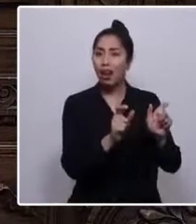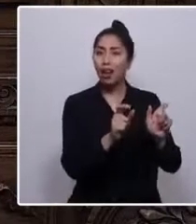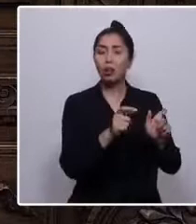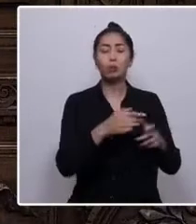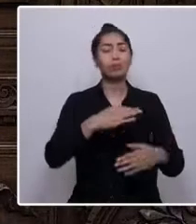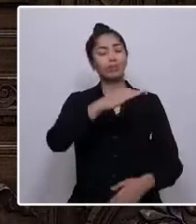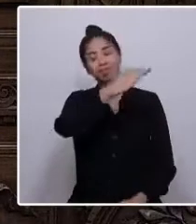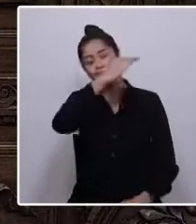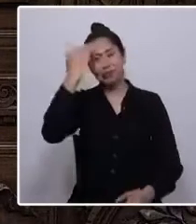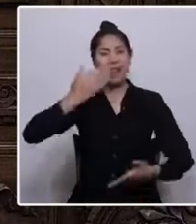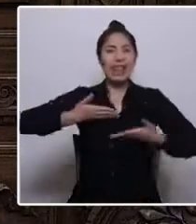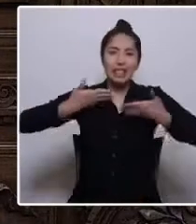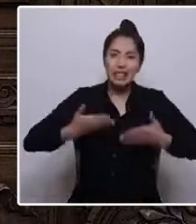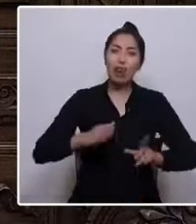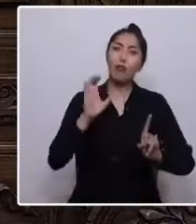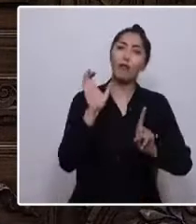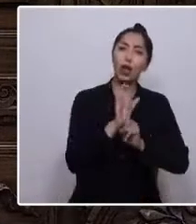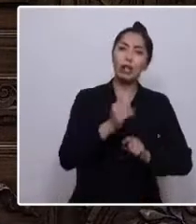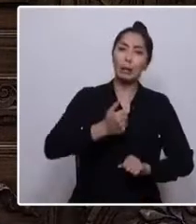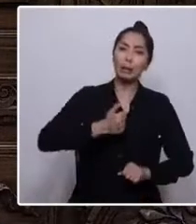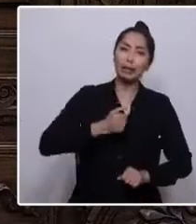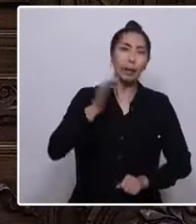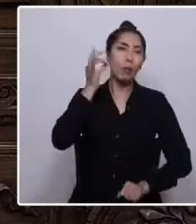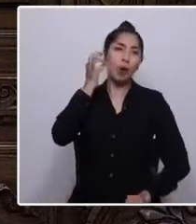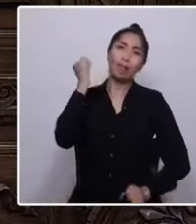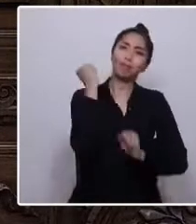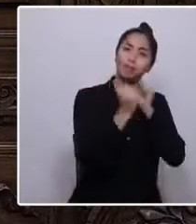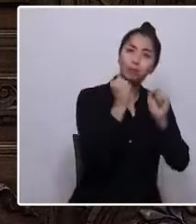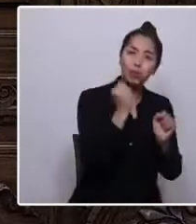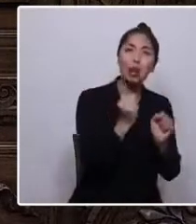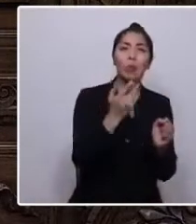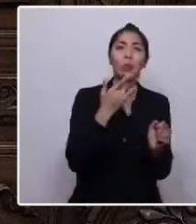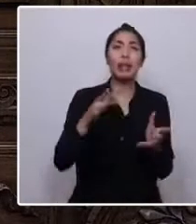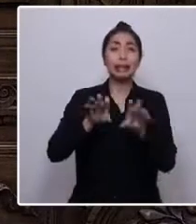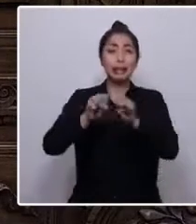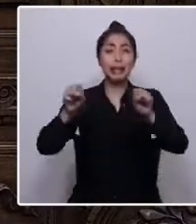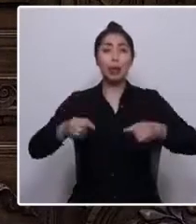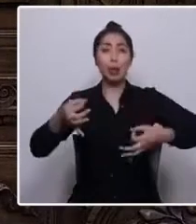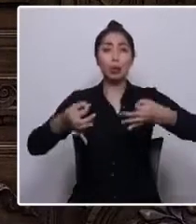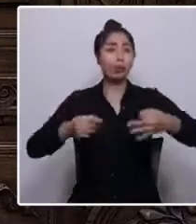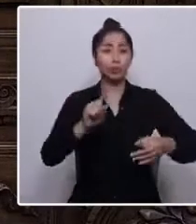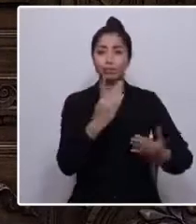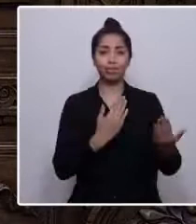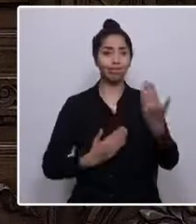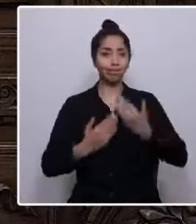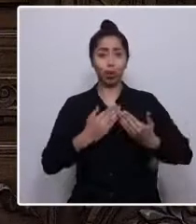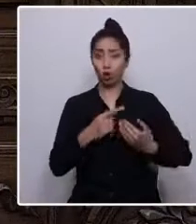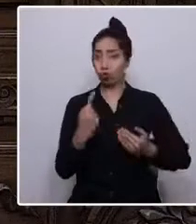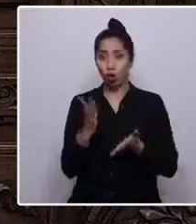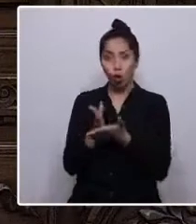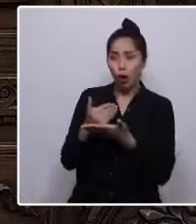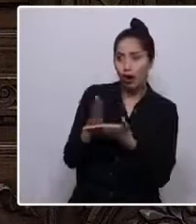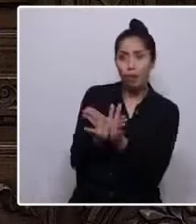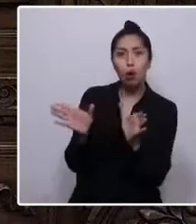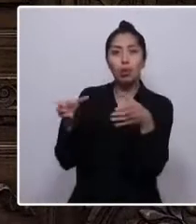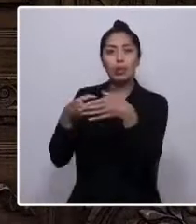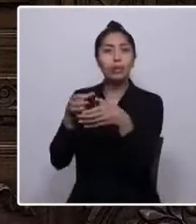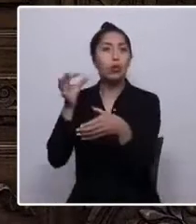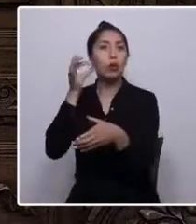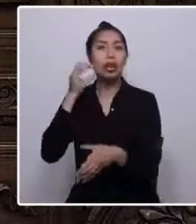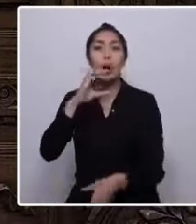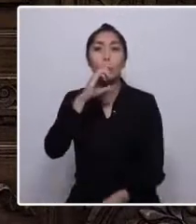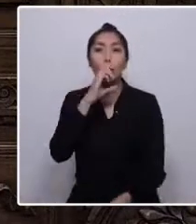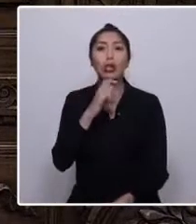femicidios y la desigua del sistema de justicia para con nuestras vidas. Y nos organizamos y protegemos en el colectivo de mujeres de Curicó,